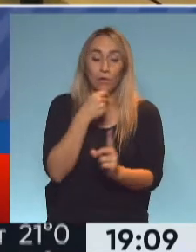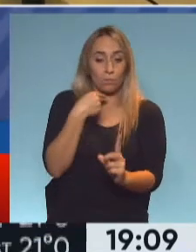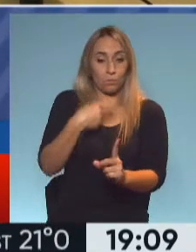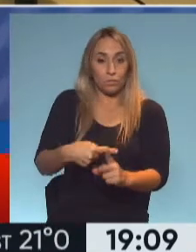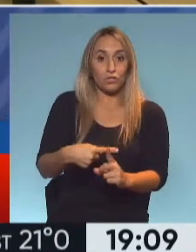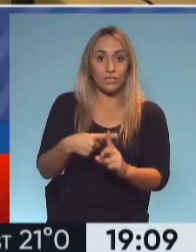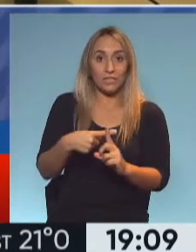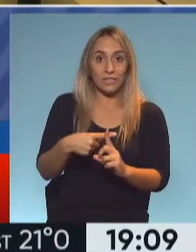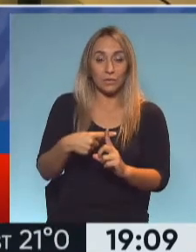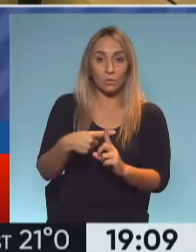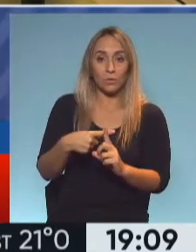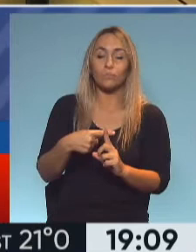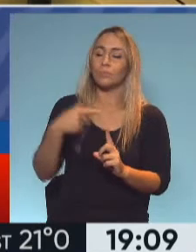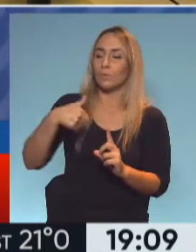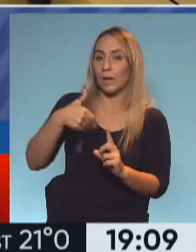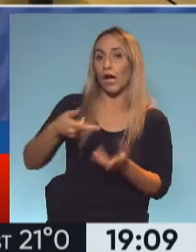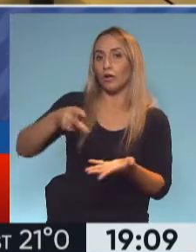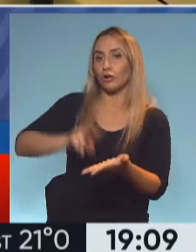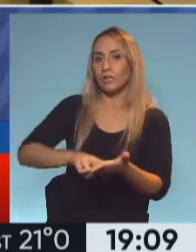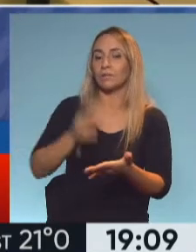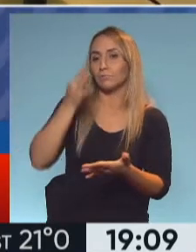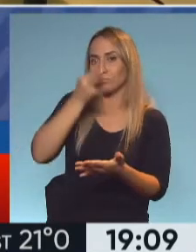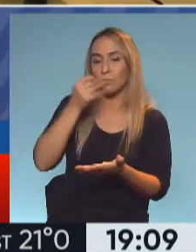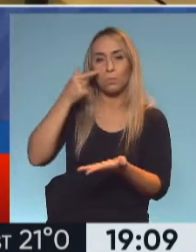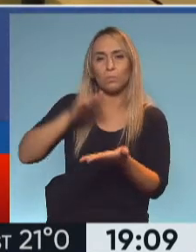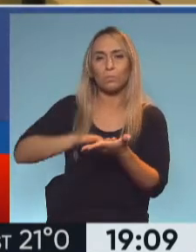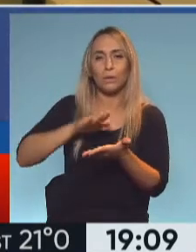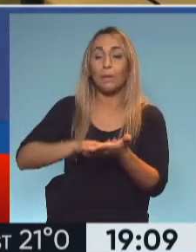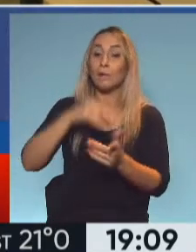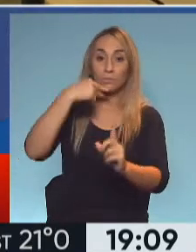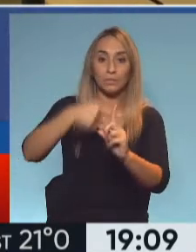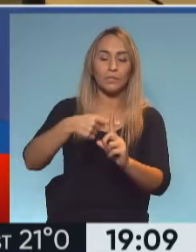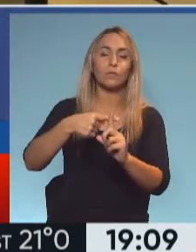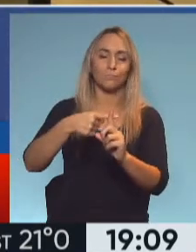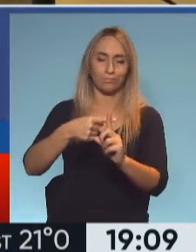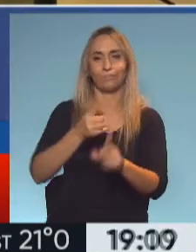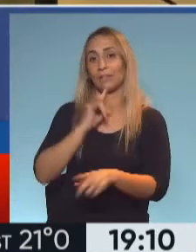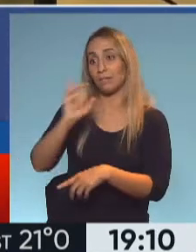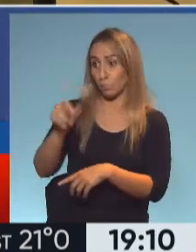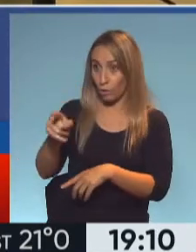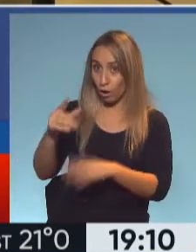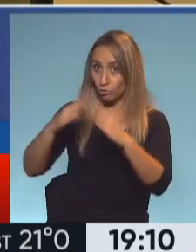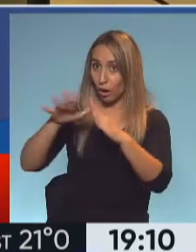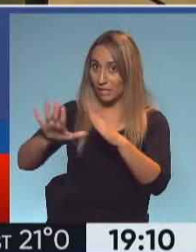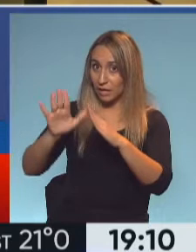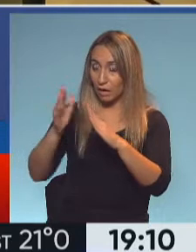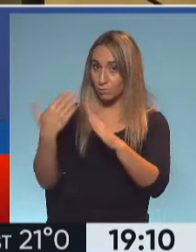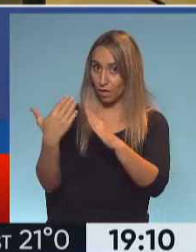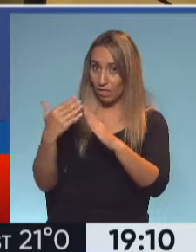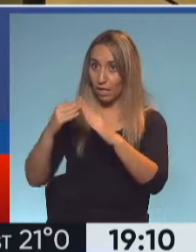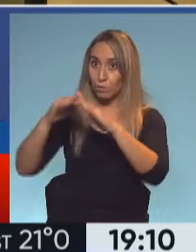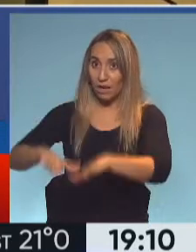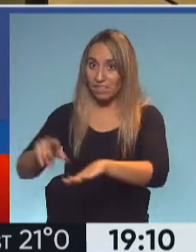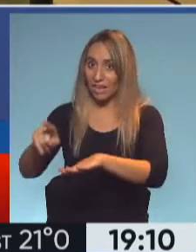otra vez un nuevo examen. Y si da positivo, observan, te dicen, ¿usted tiene la posibilidad de hacer la cuarentena en su domicilio? Si vos